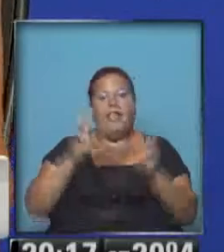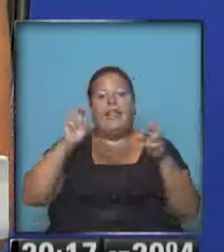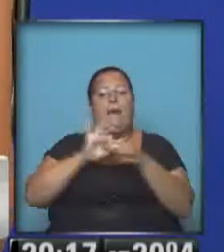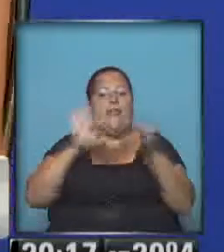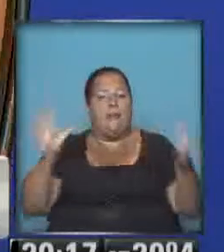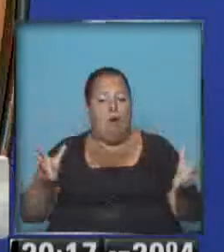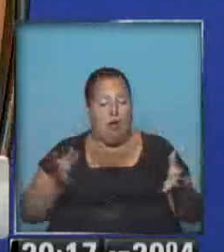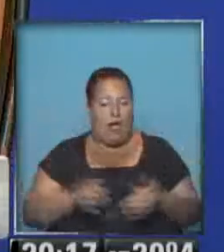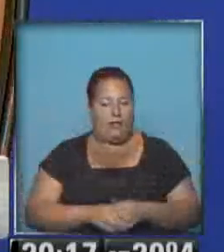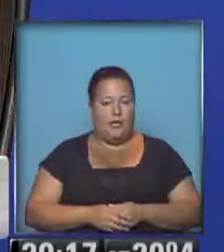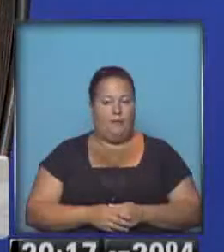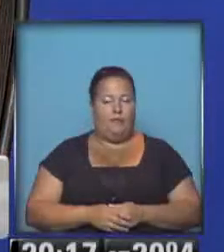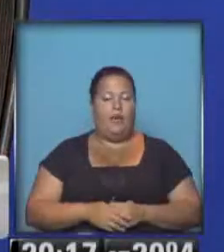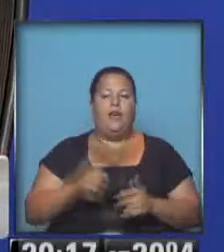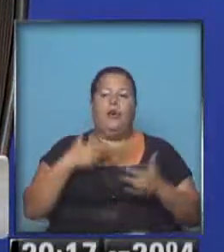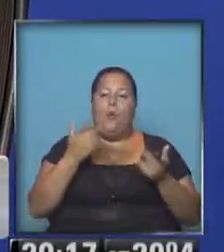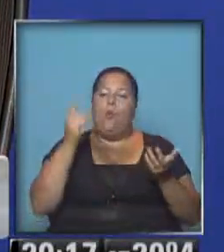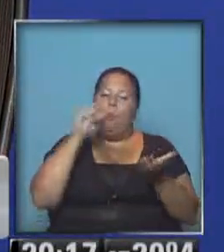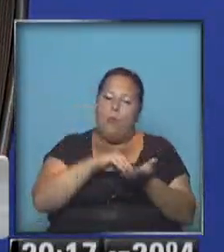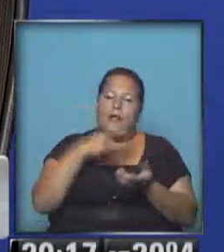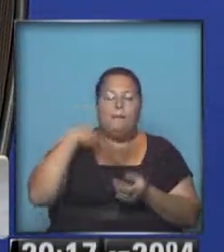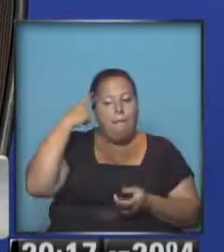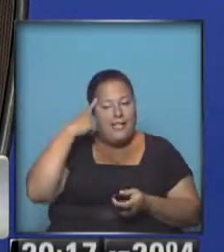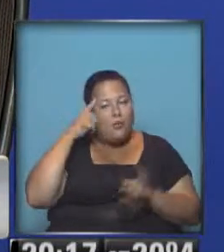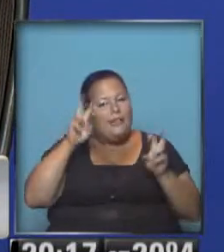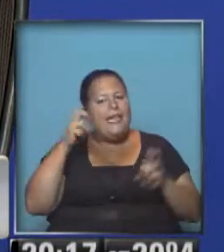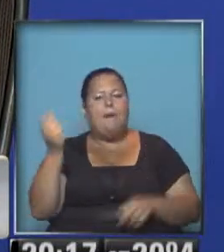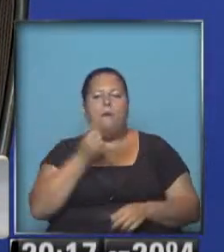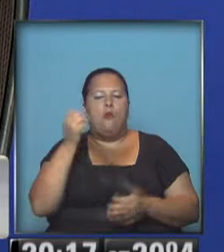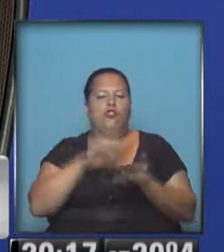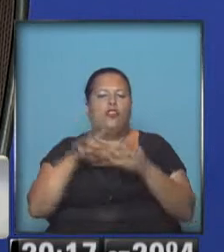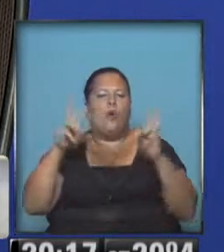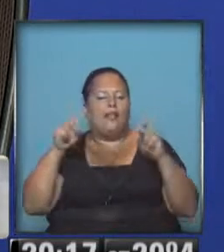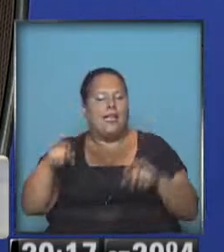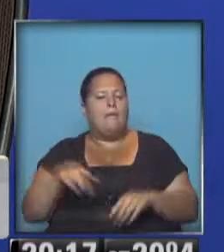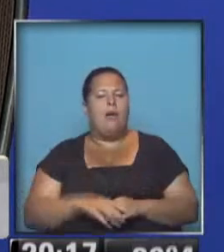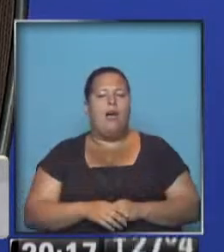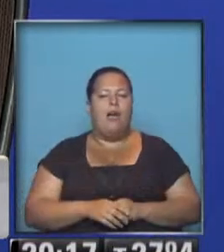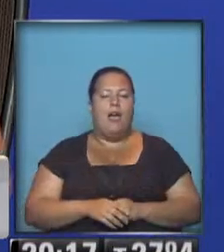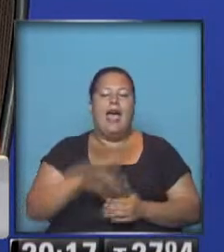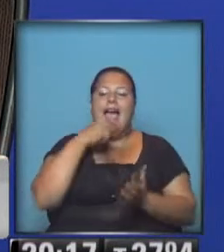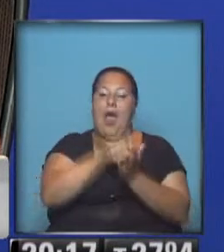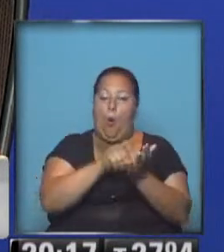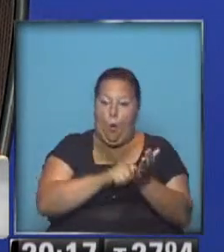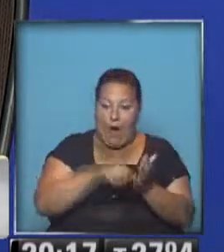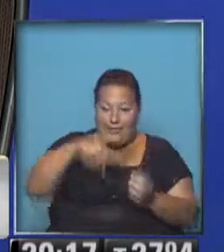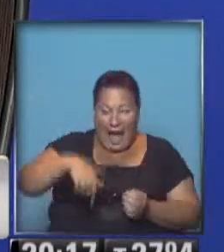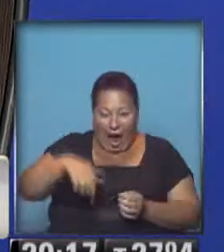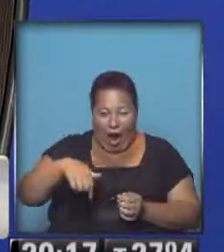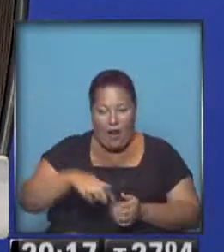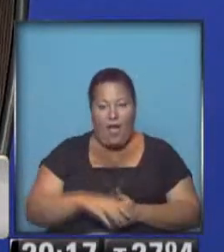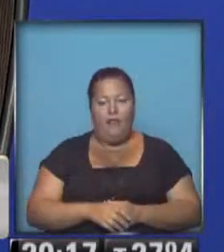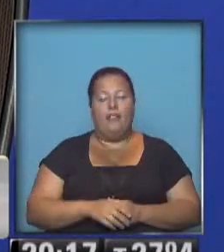democrática. Te quiero decir un dato también que me parece que tiene que ver con esto y es interesante. Las encuestas hoy día